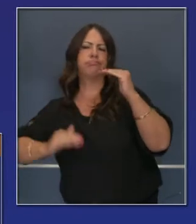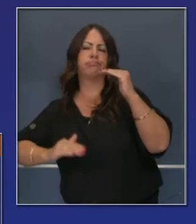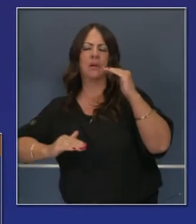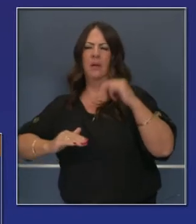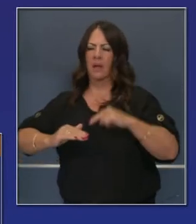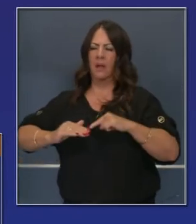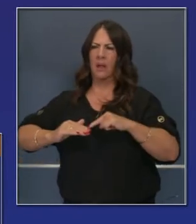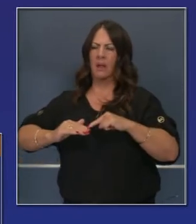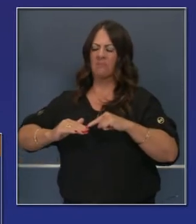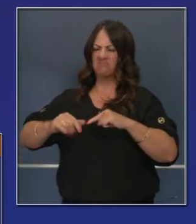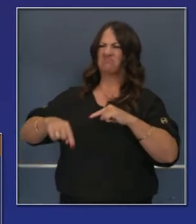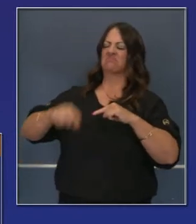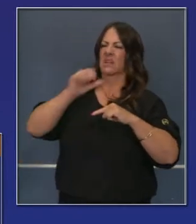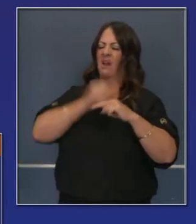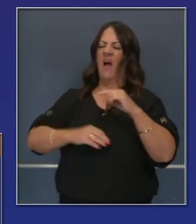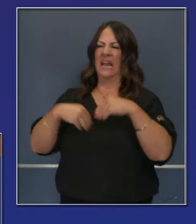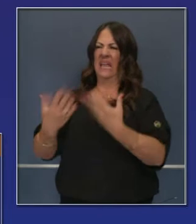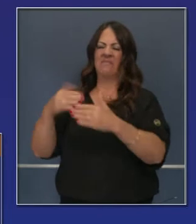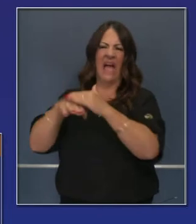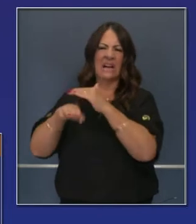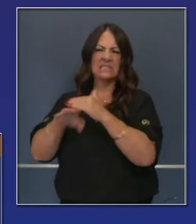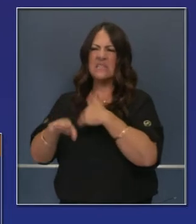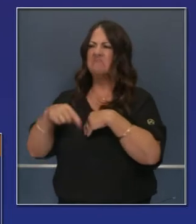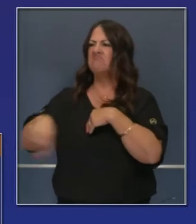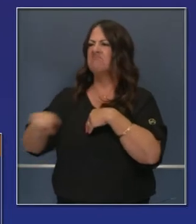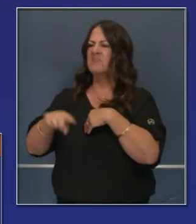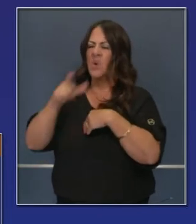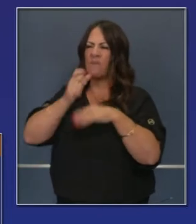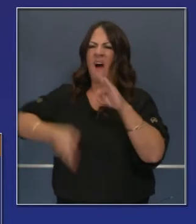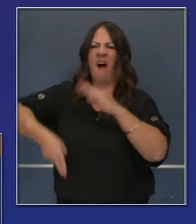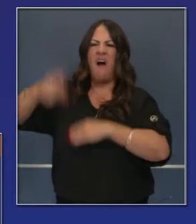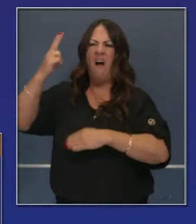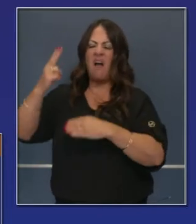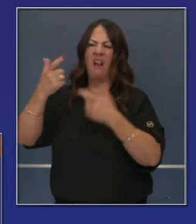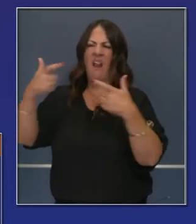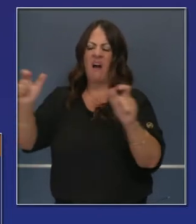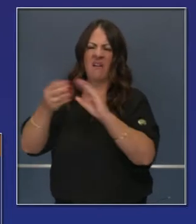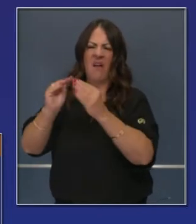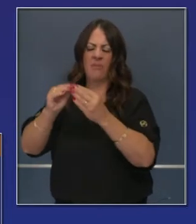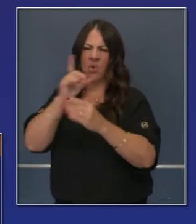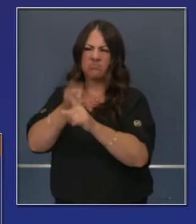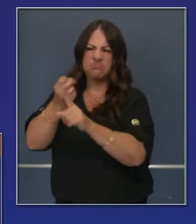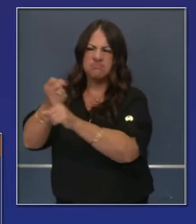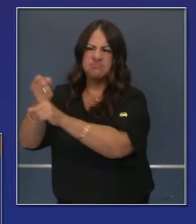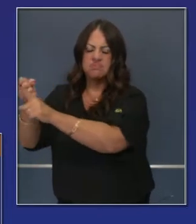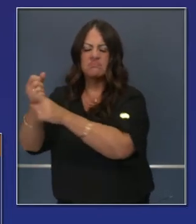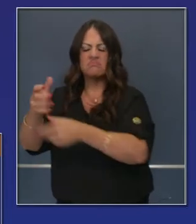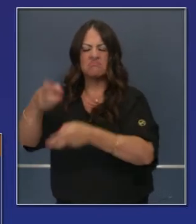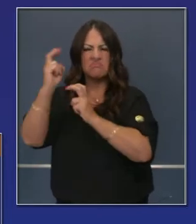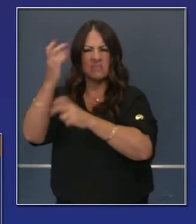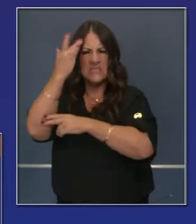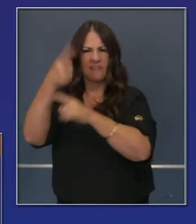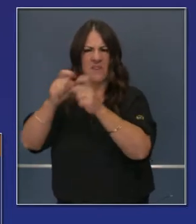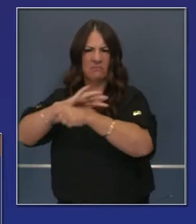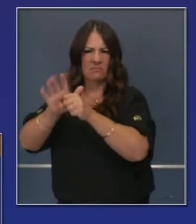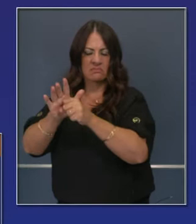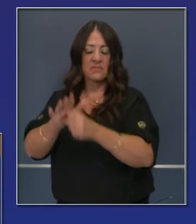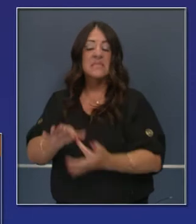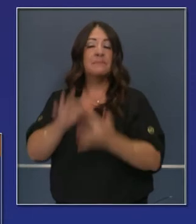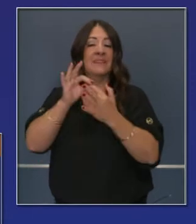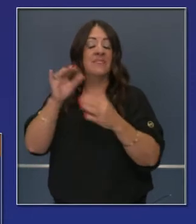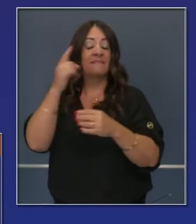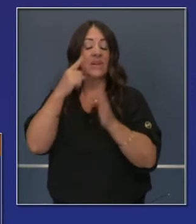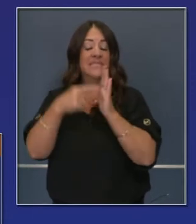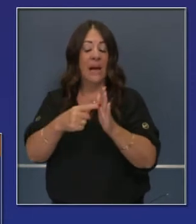debajo de las necesidades. gente con bajo riesgo en cuanto a la equidad de salud, también minorías raciales en